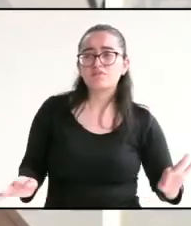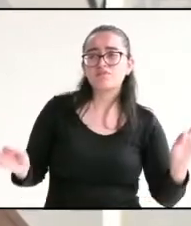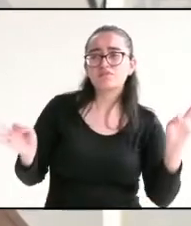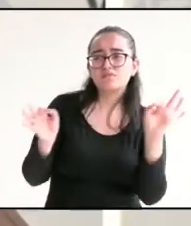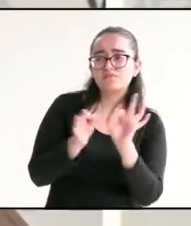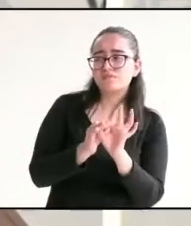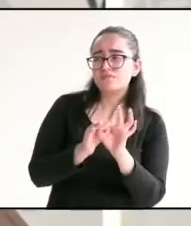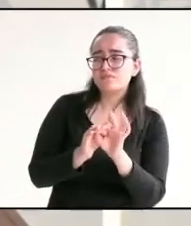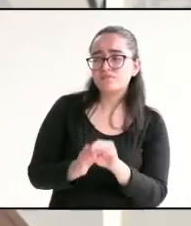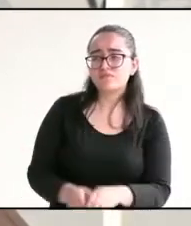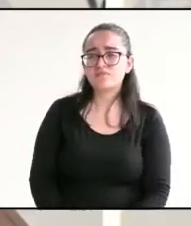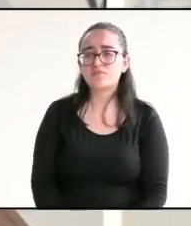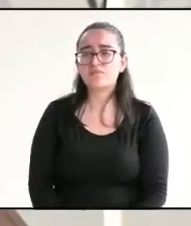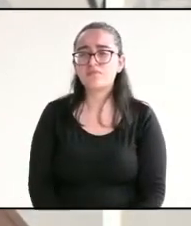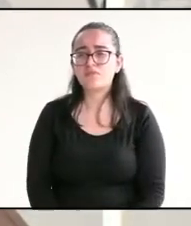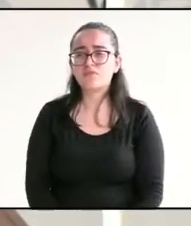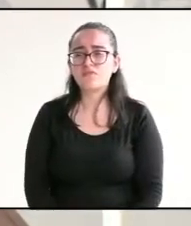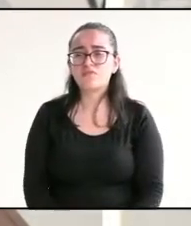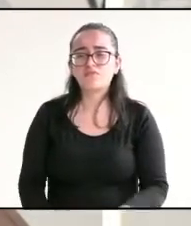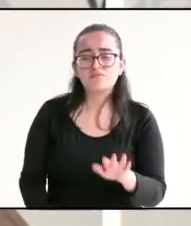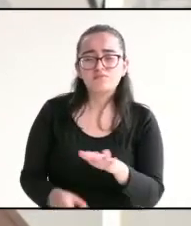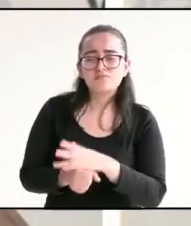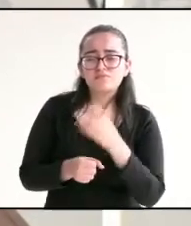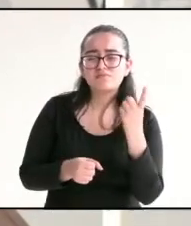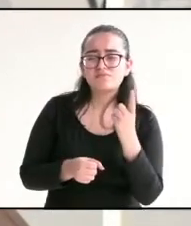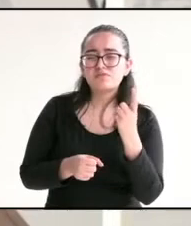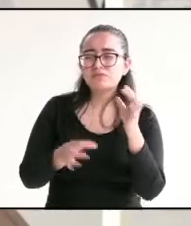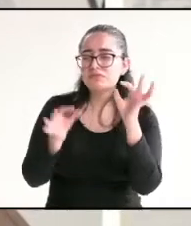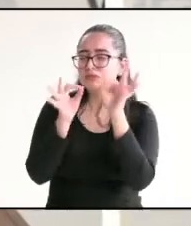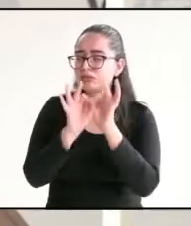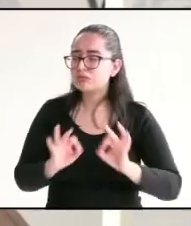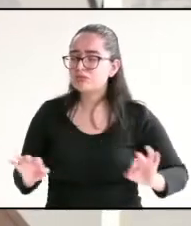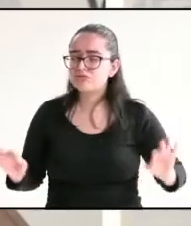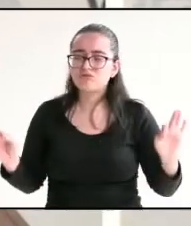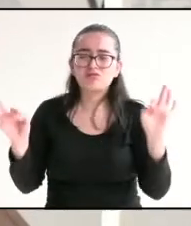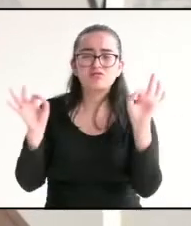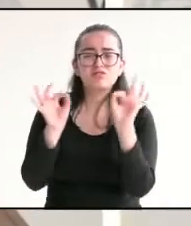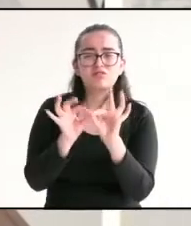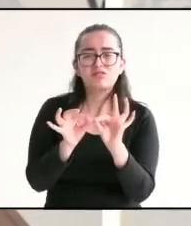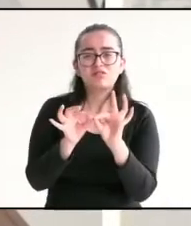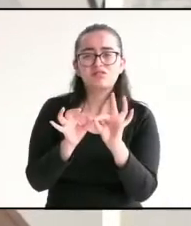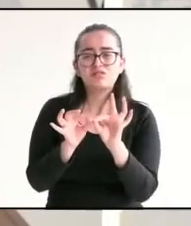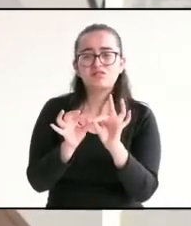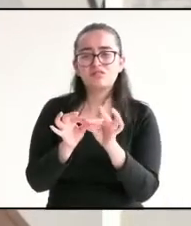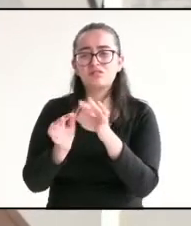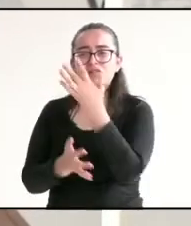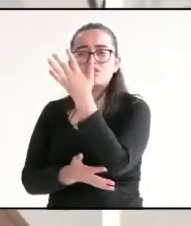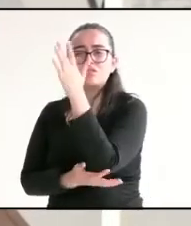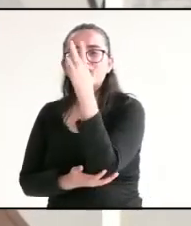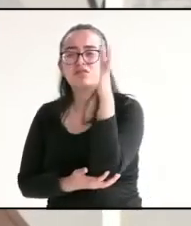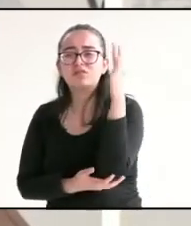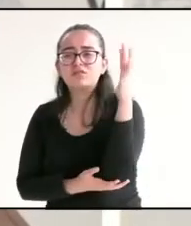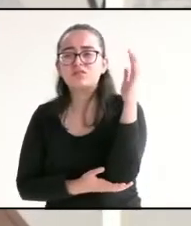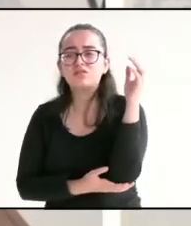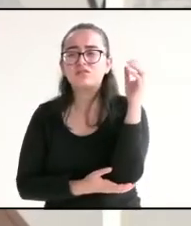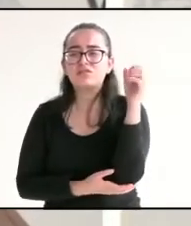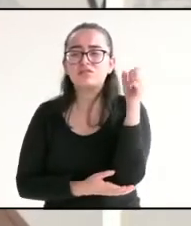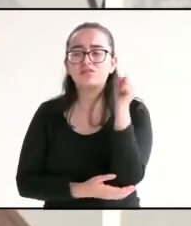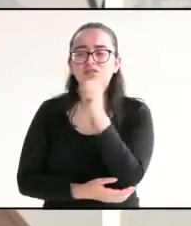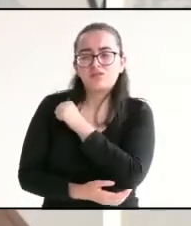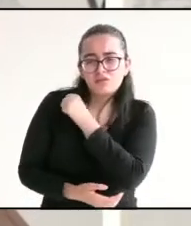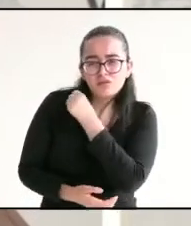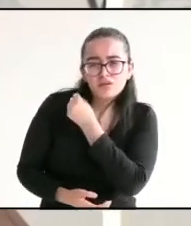municipio. debido a la gran importancia podemos contar con un medio ambiente sano. Por eso,